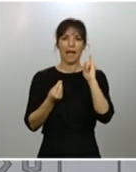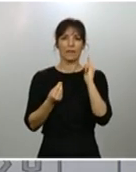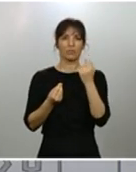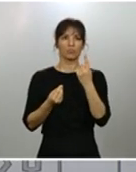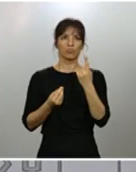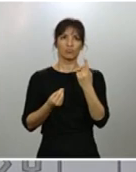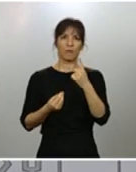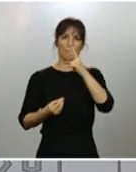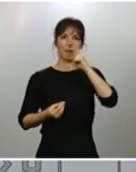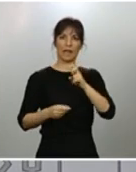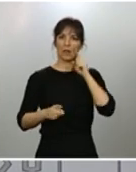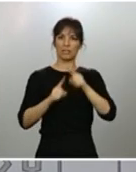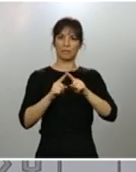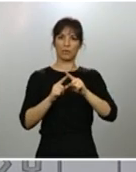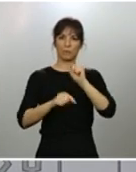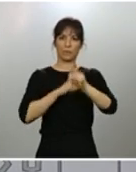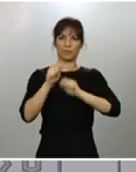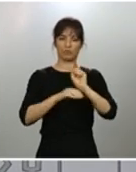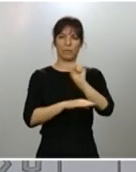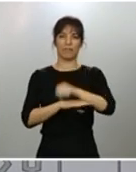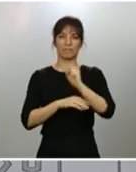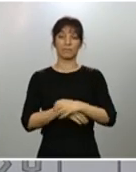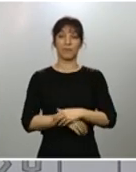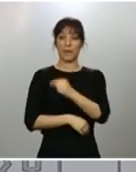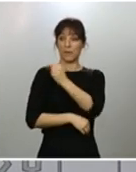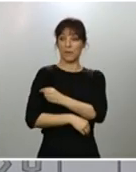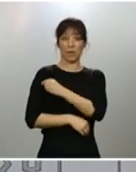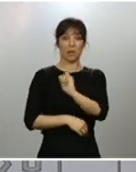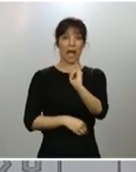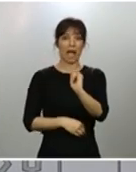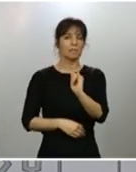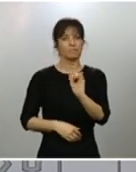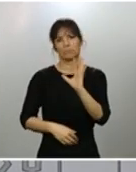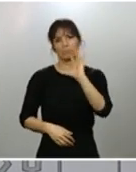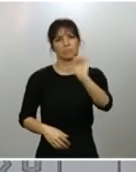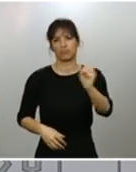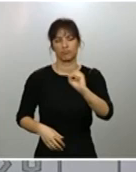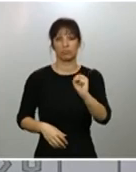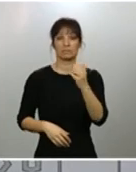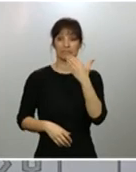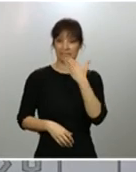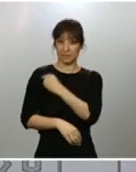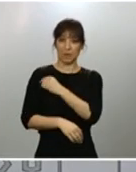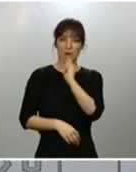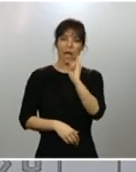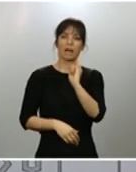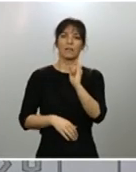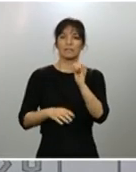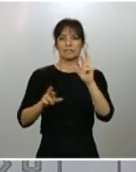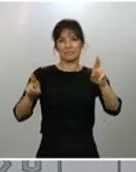vencer a este virus. La vacuna si llega será magnífico. Esperemos que si llega, llegue además con una eficacia